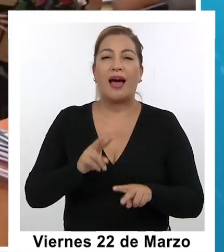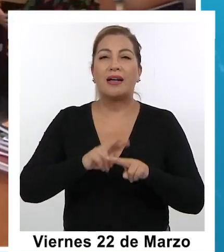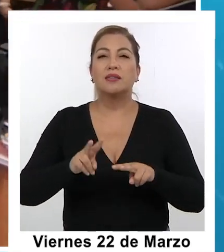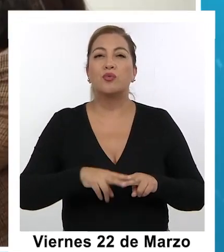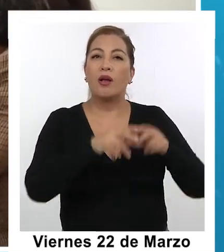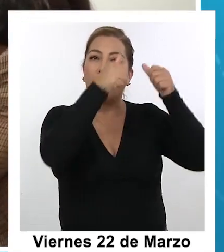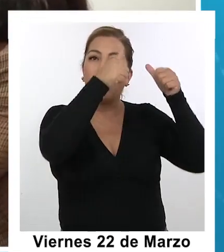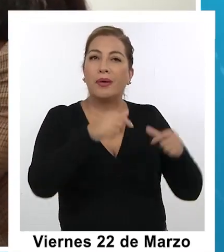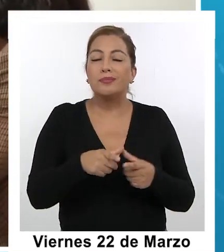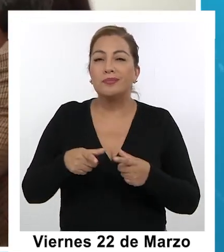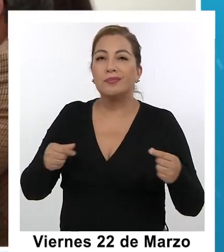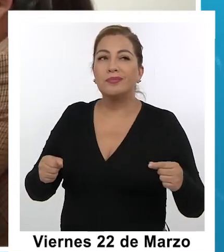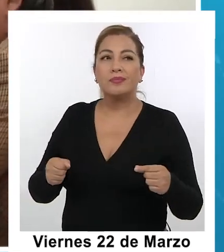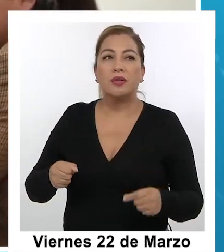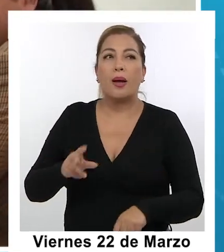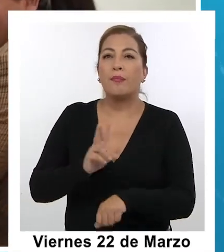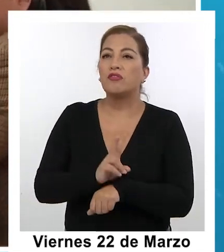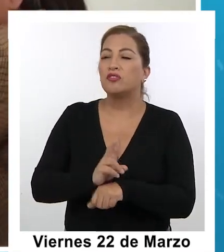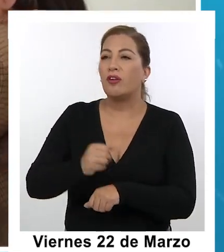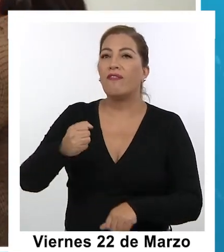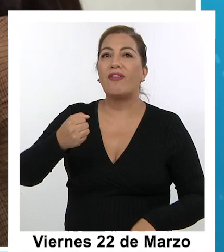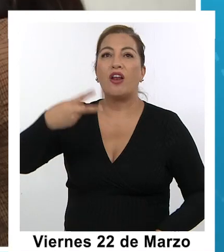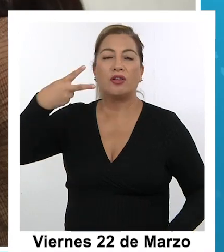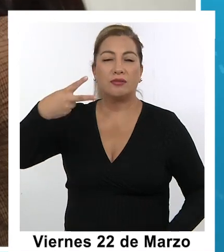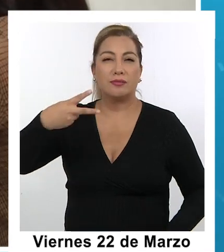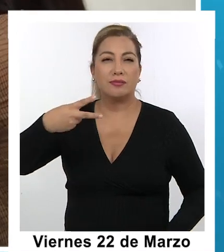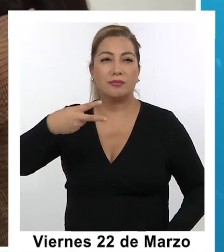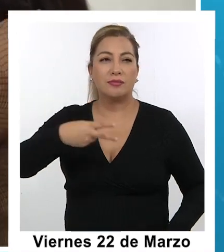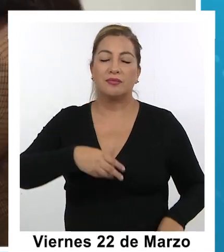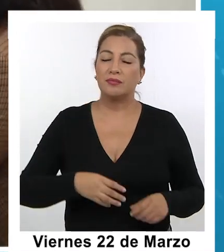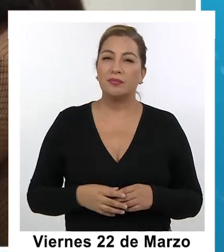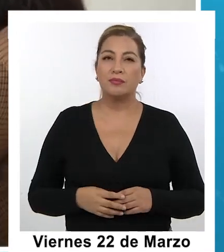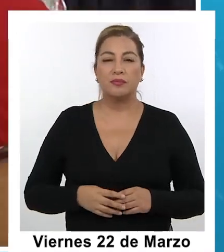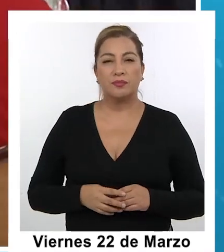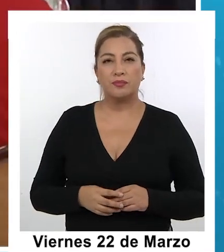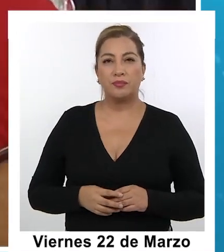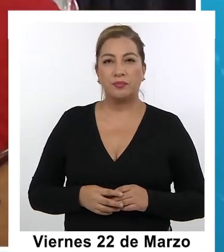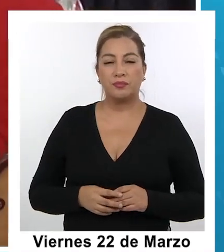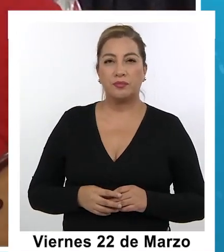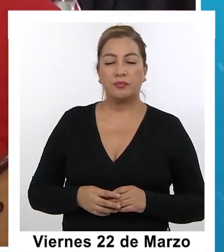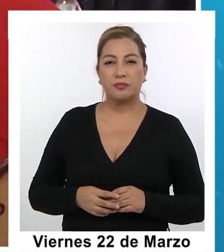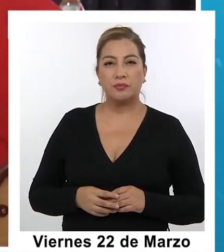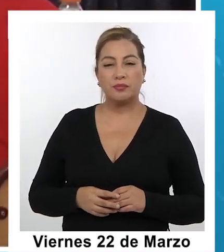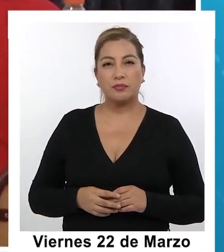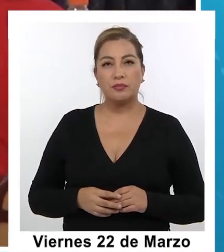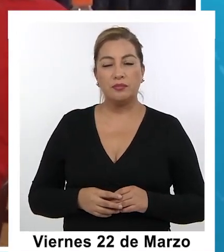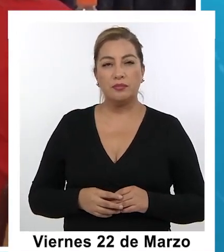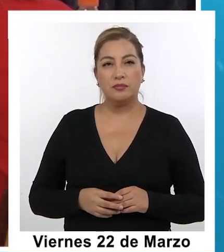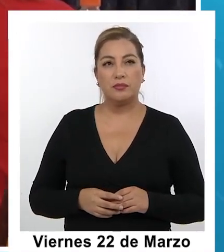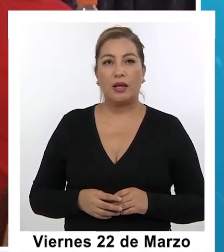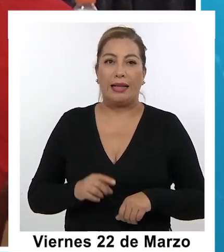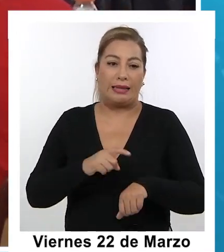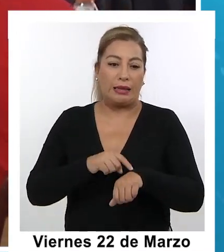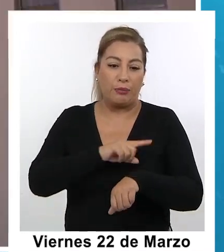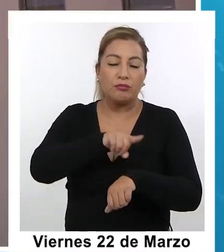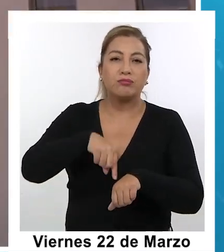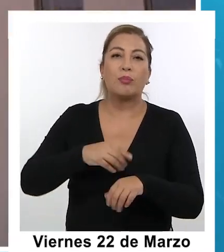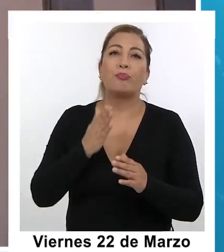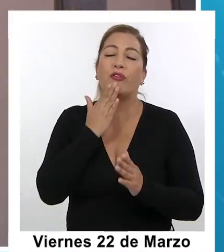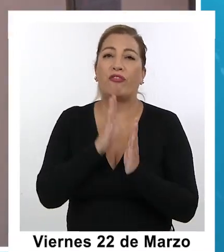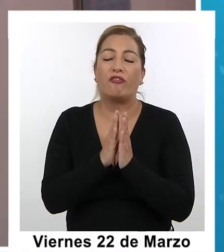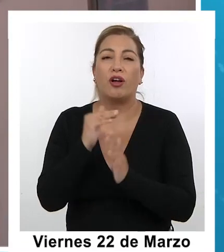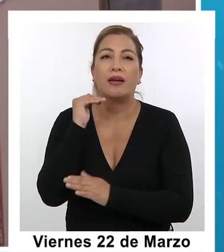me parece a mí, de valorar al profesor, ¿Quién es? Ok, ahora Andrea, Andrea, en pos del tiempo necesito que